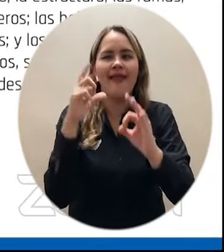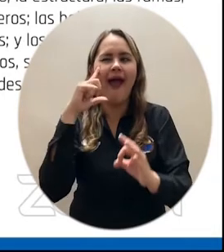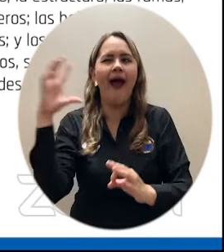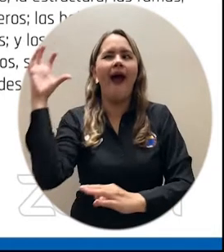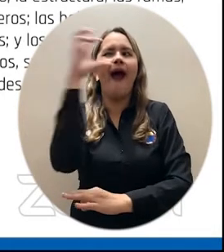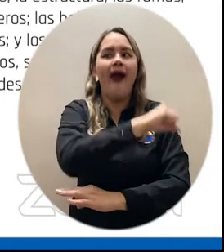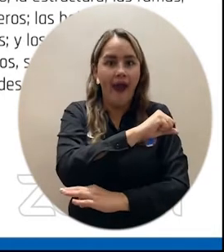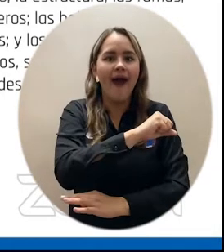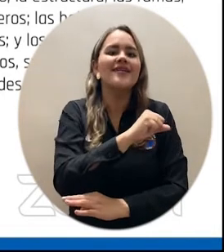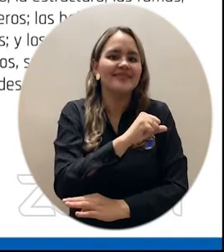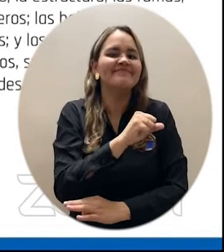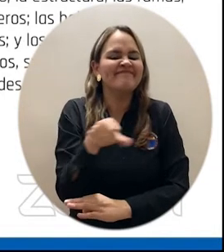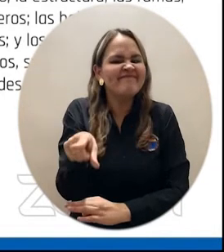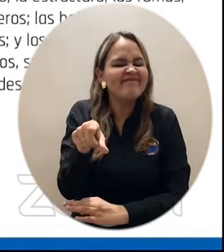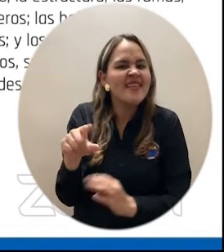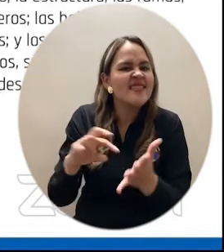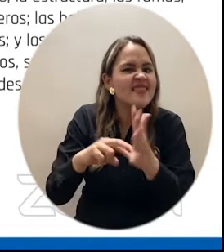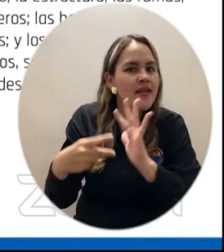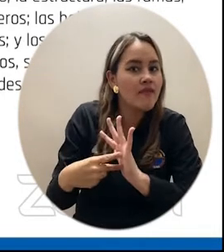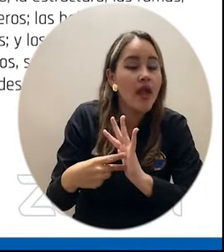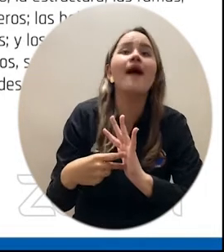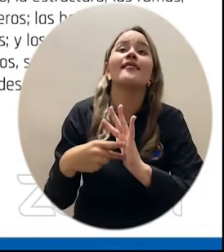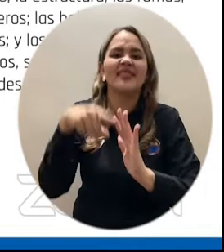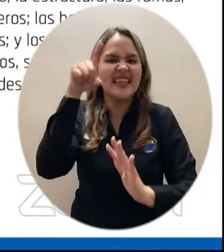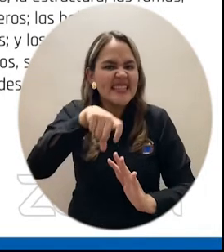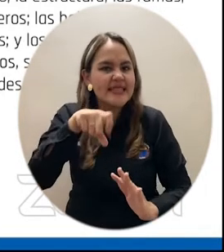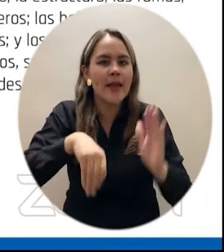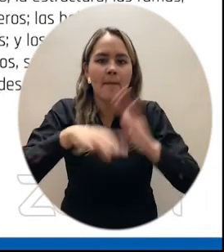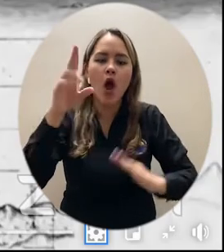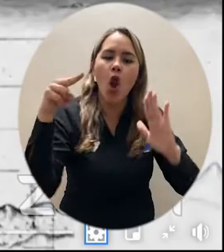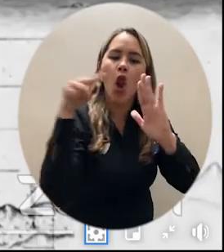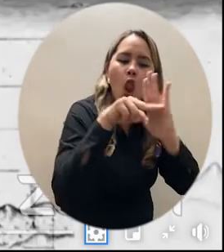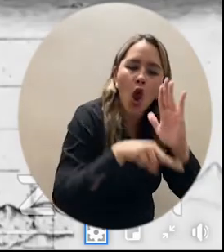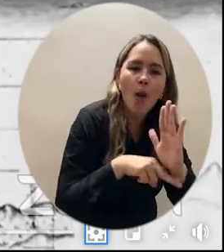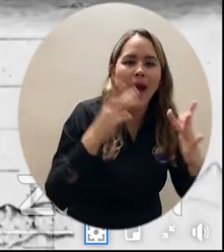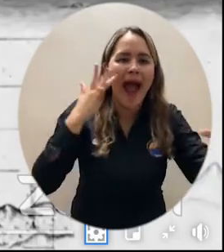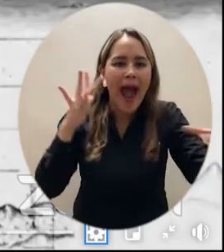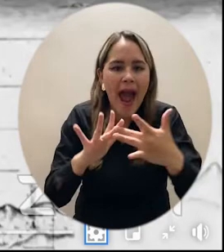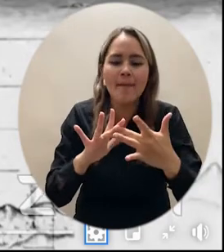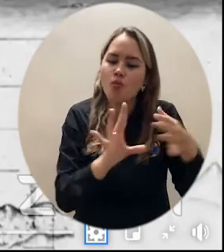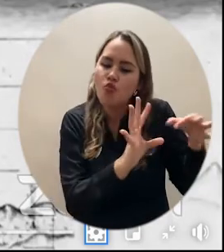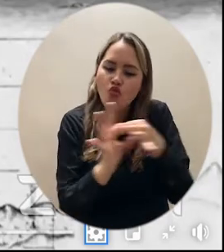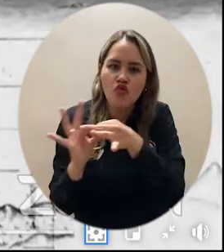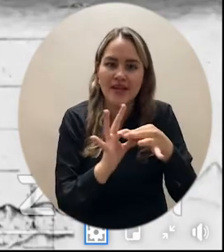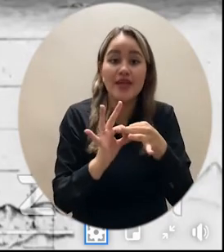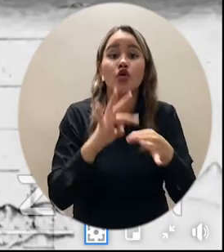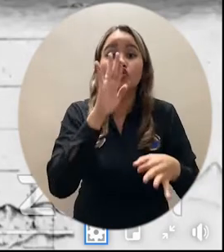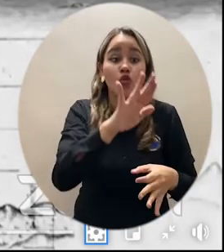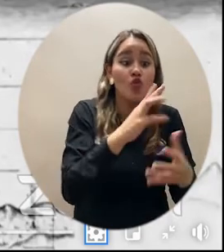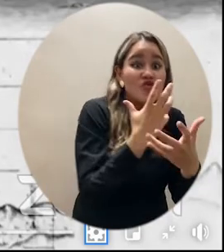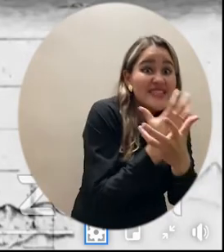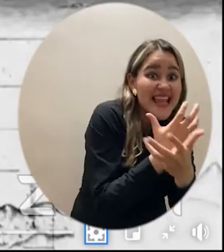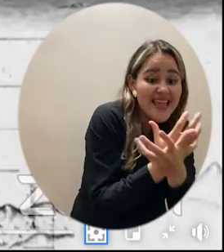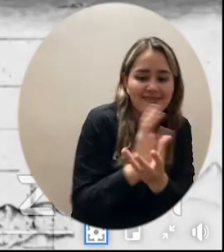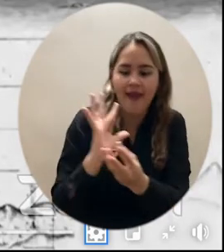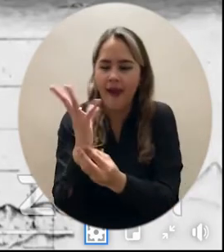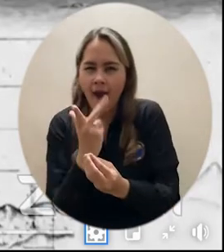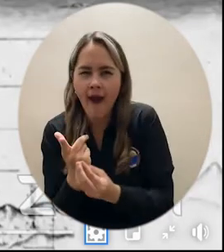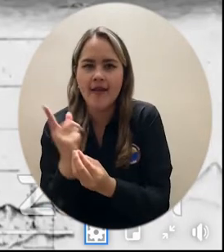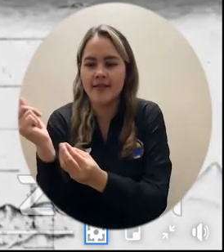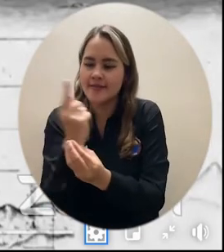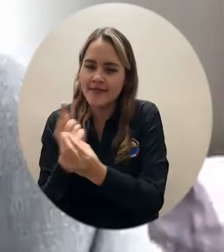políticas en torno a las interrelaciones entre diseño, arte y ciencia, pues para lograr realmente